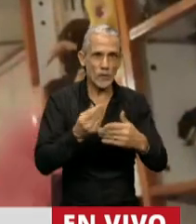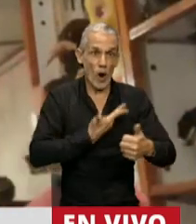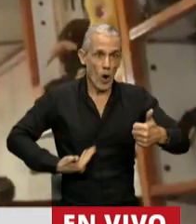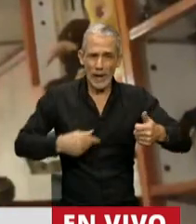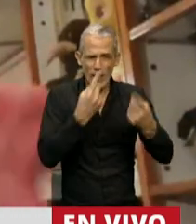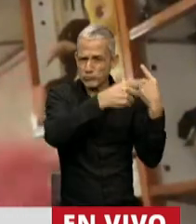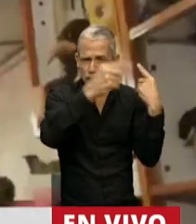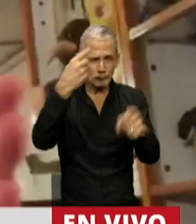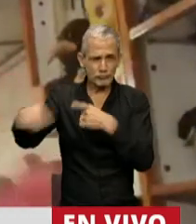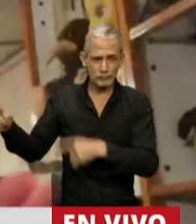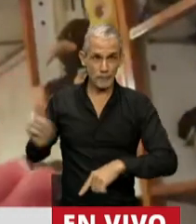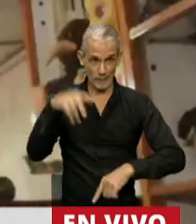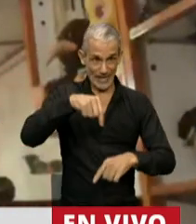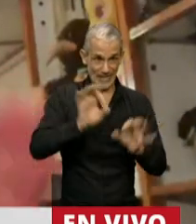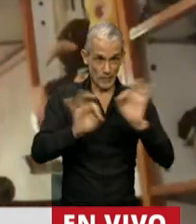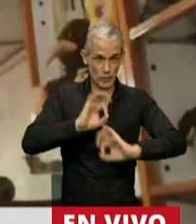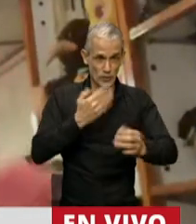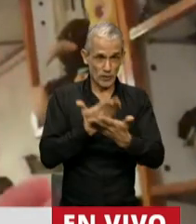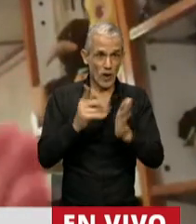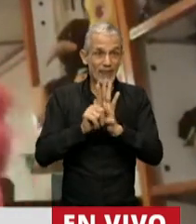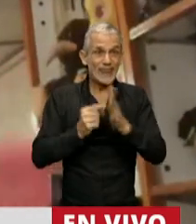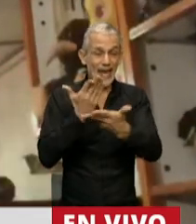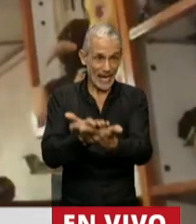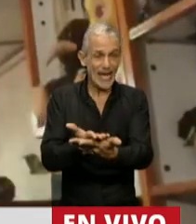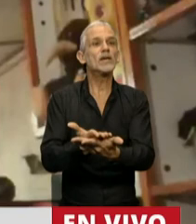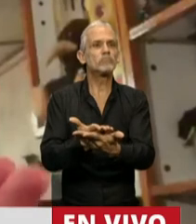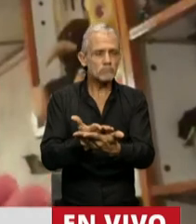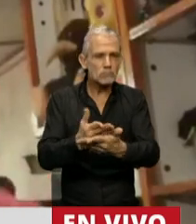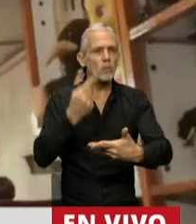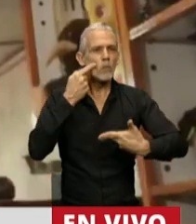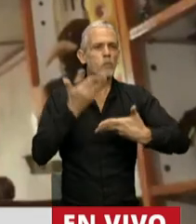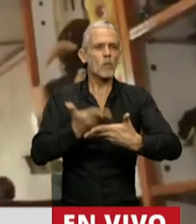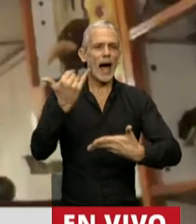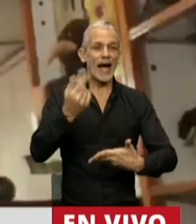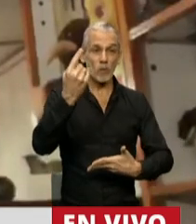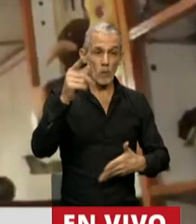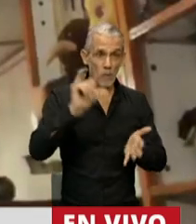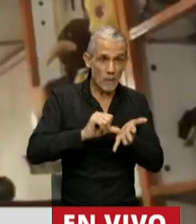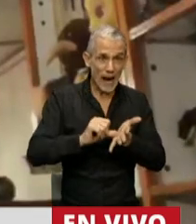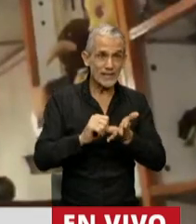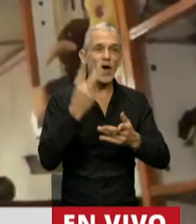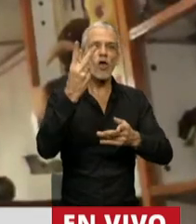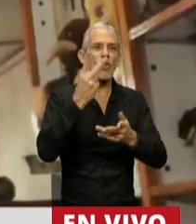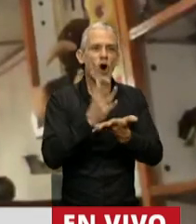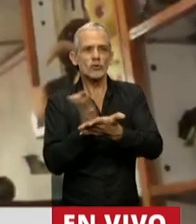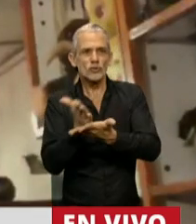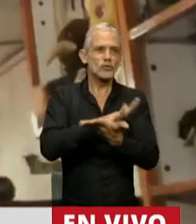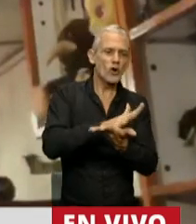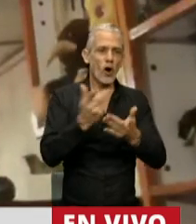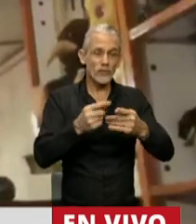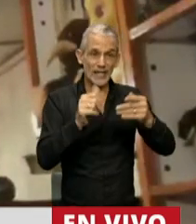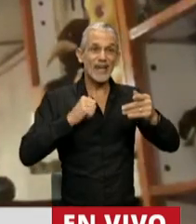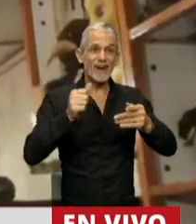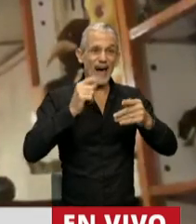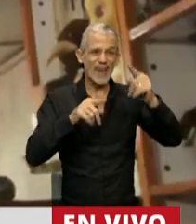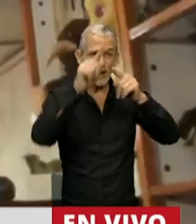gobiernos distintos y el presente proyecto nos advierte sobre un país bicontinental que se extiende